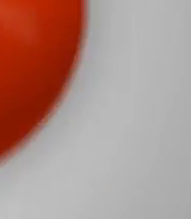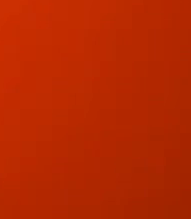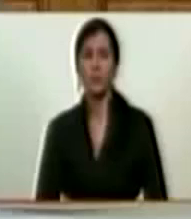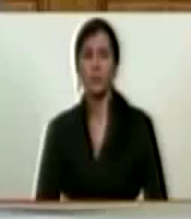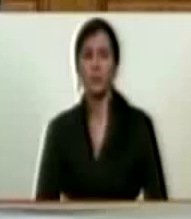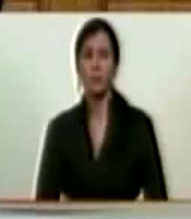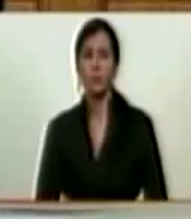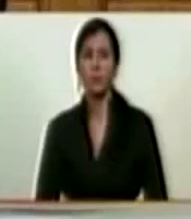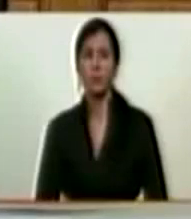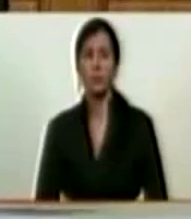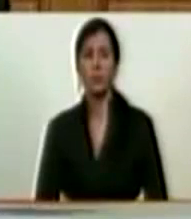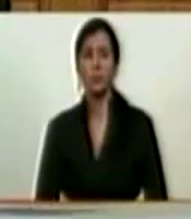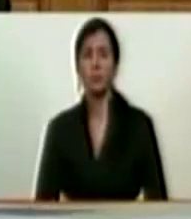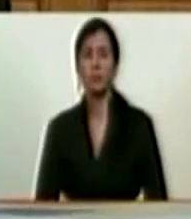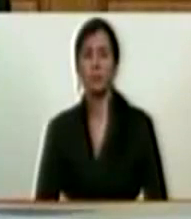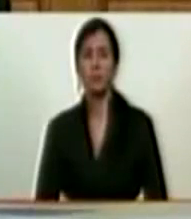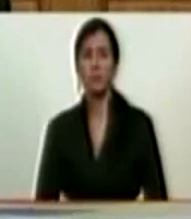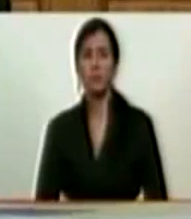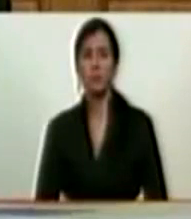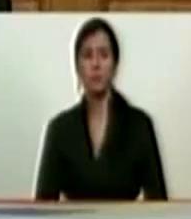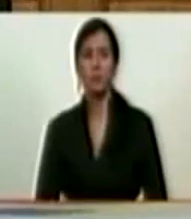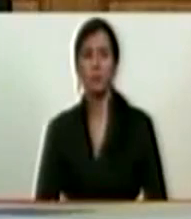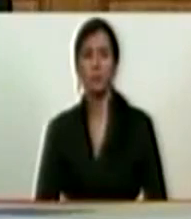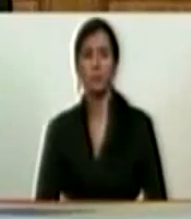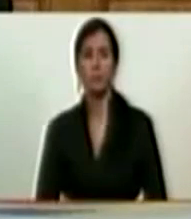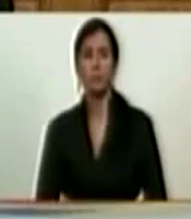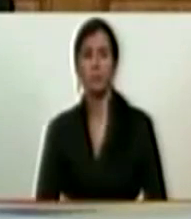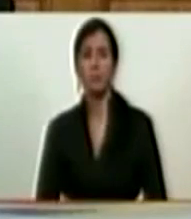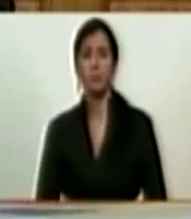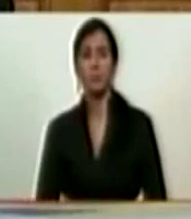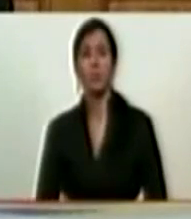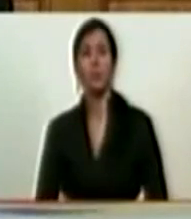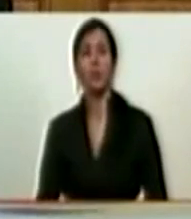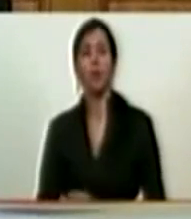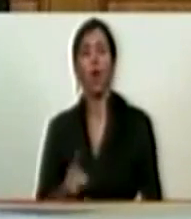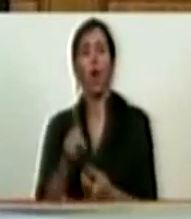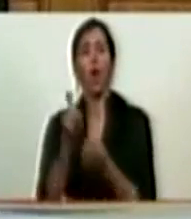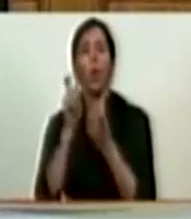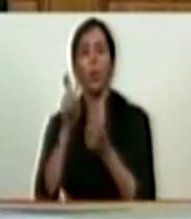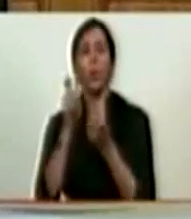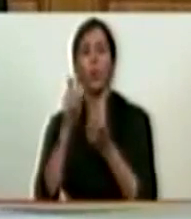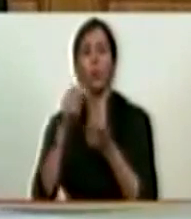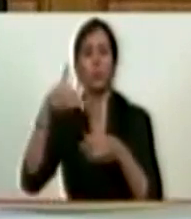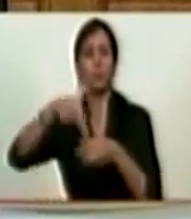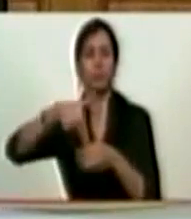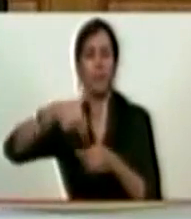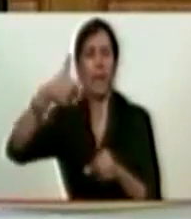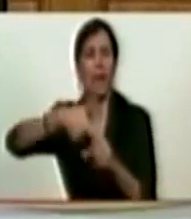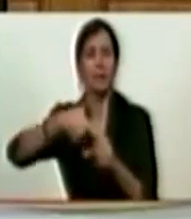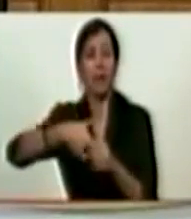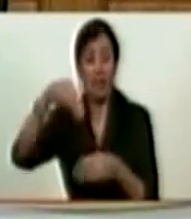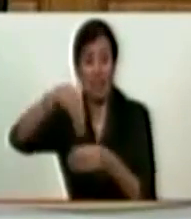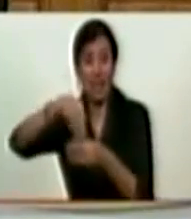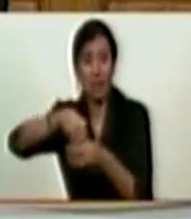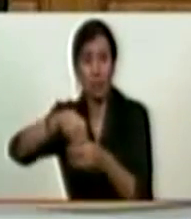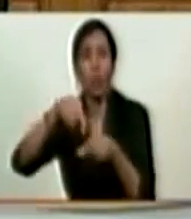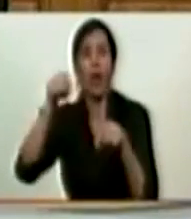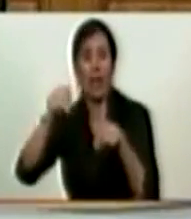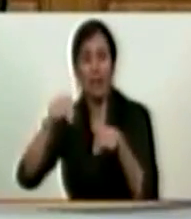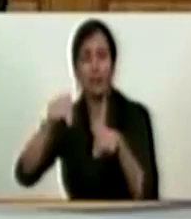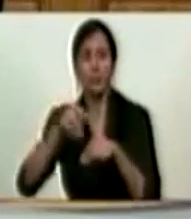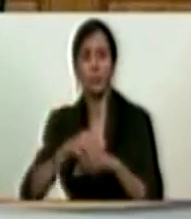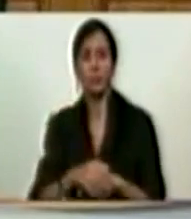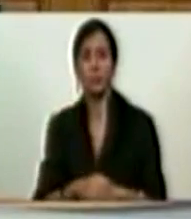El cobro de los hidrocarburos internos son factores,